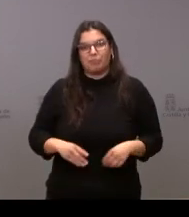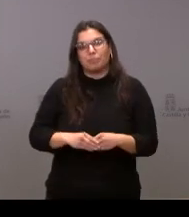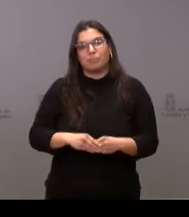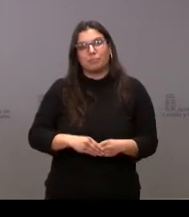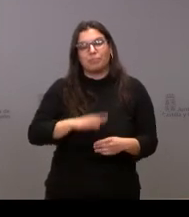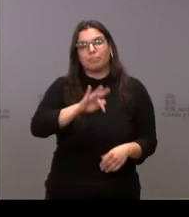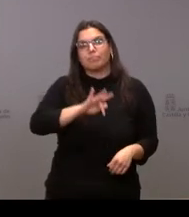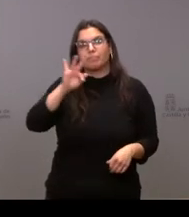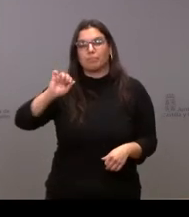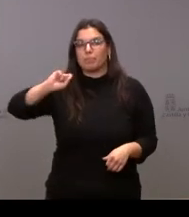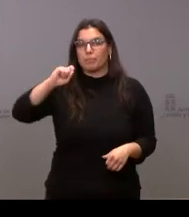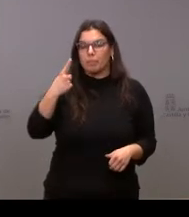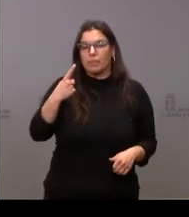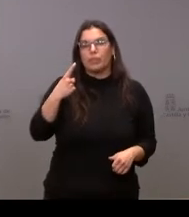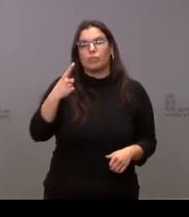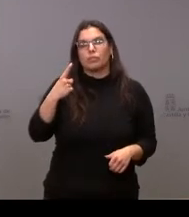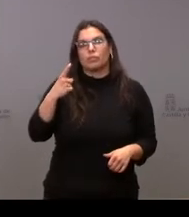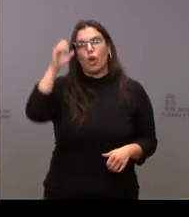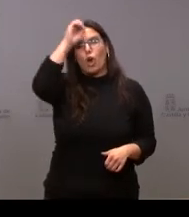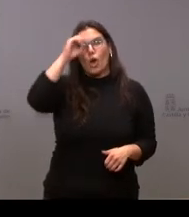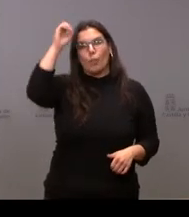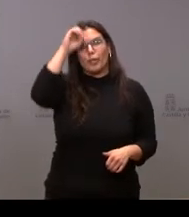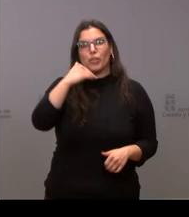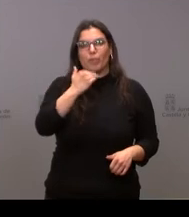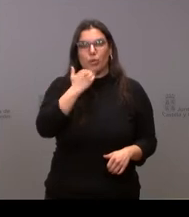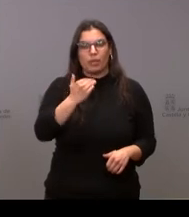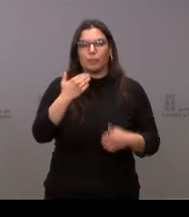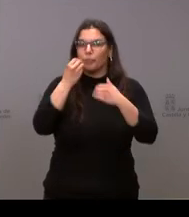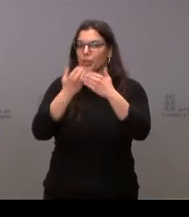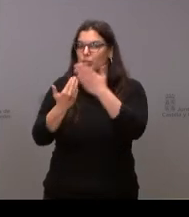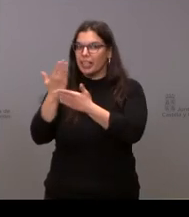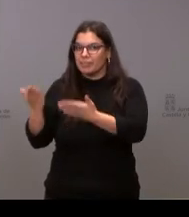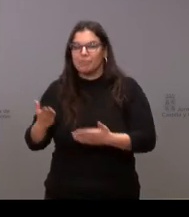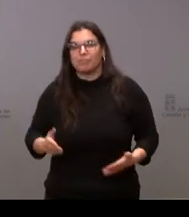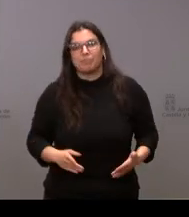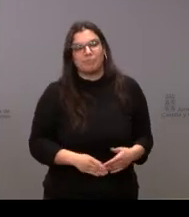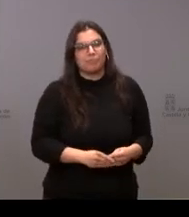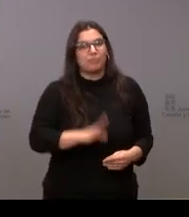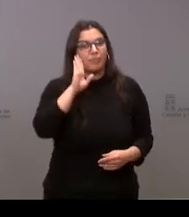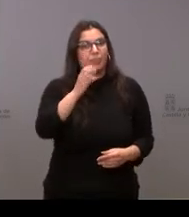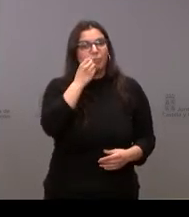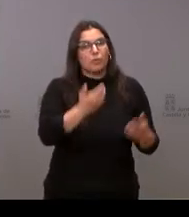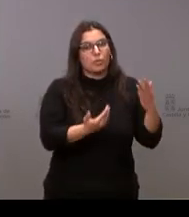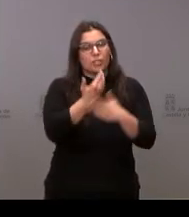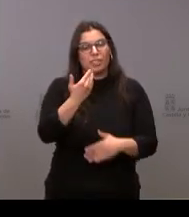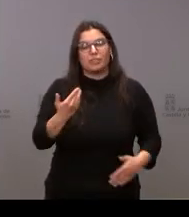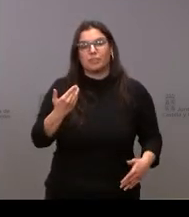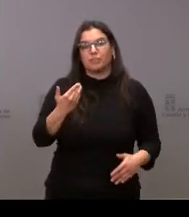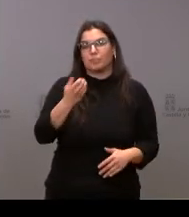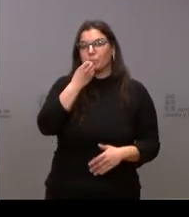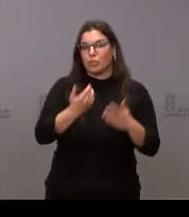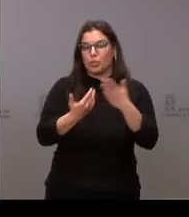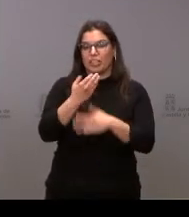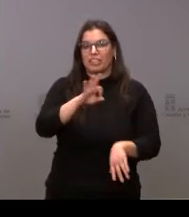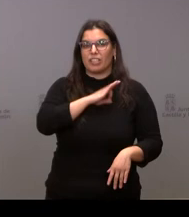vamos a iniciar esa ronda con Carlos Gil de La Opinión en Zamora buenos días Hola buenos días buenos días señor